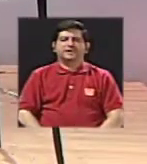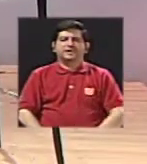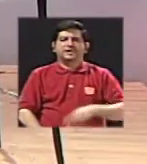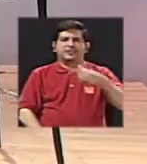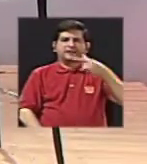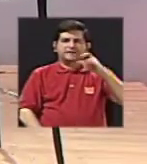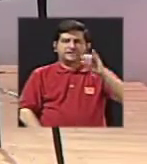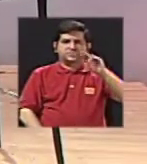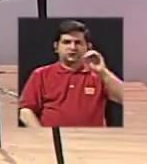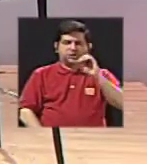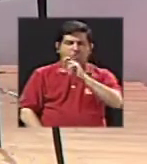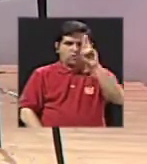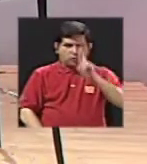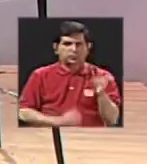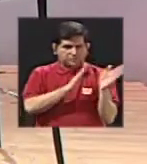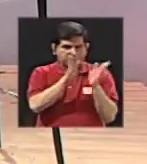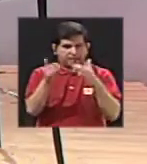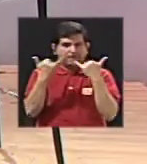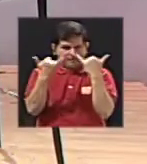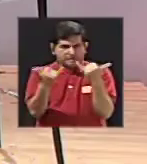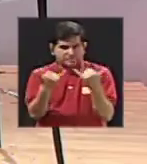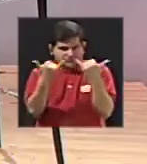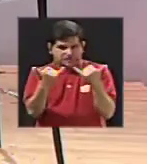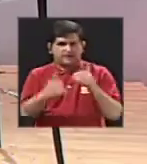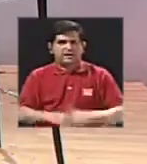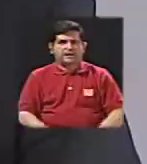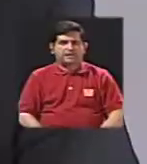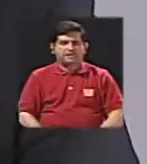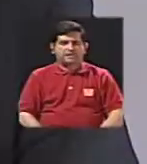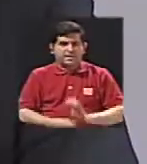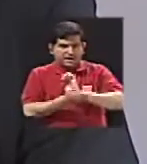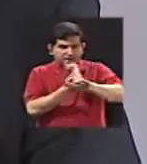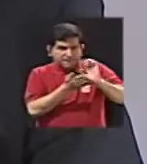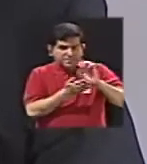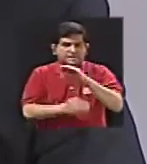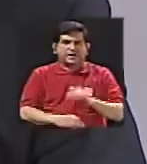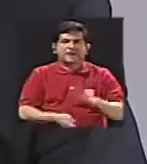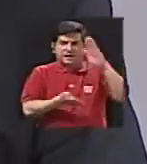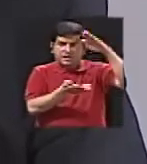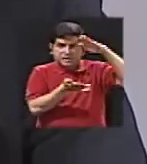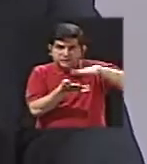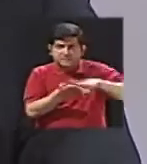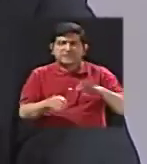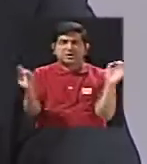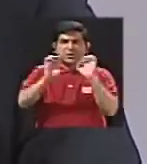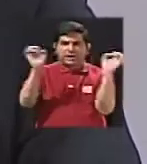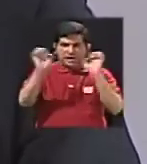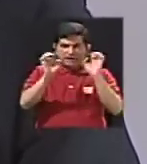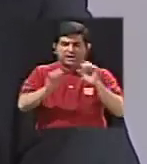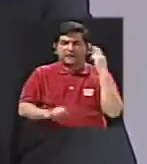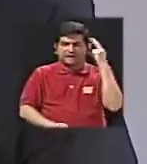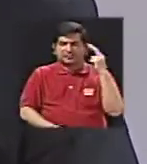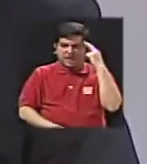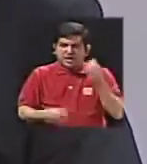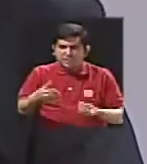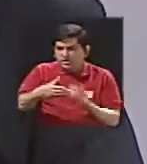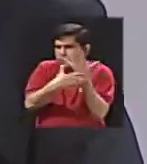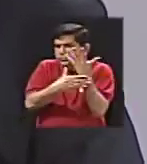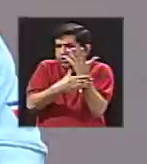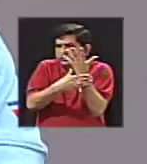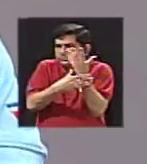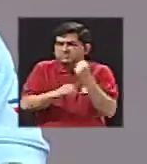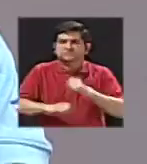Gino, ¿qué te ha preparado esta Costa Rica para prevenir y mitigar emergencias causadas por los volcanes?